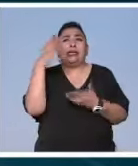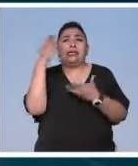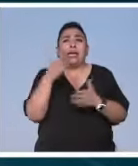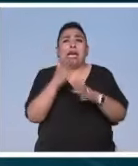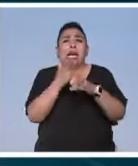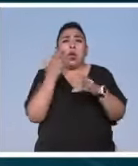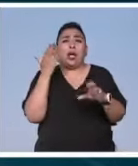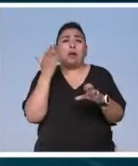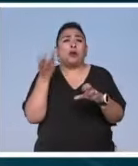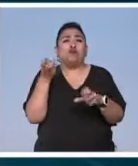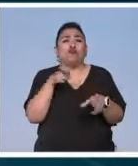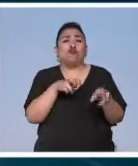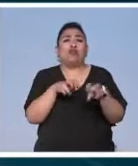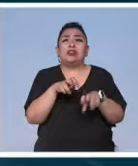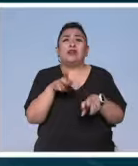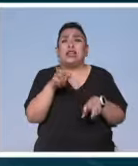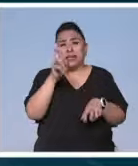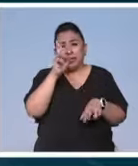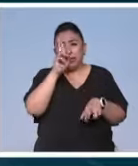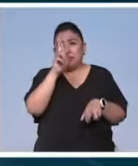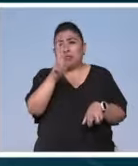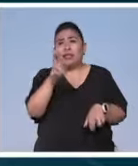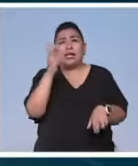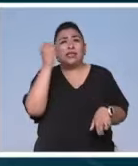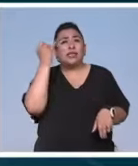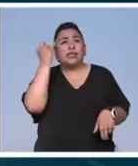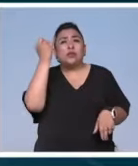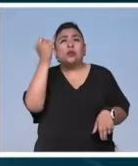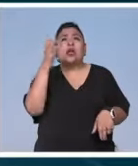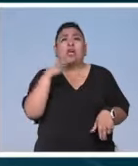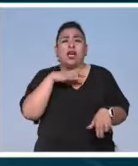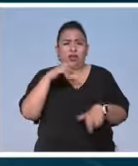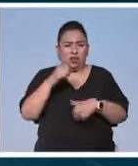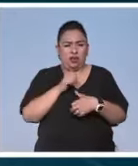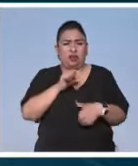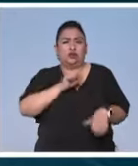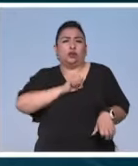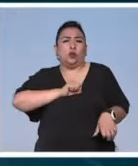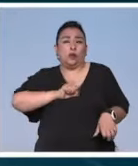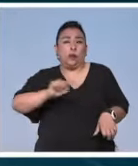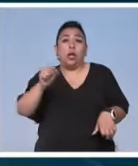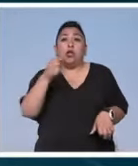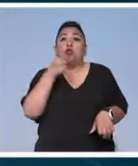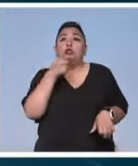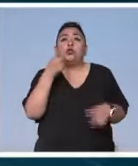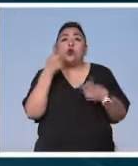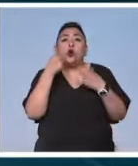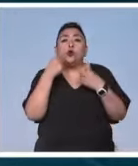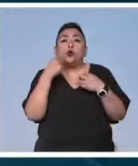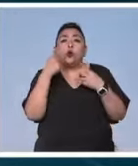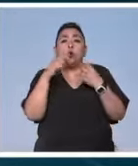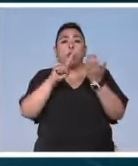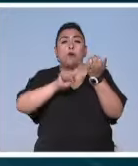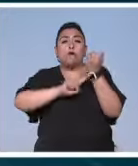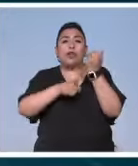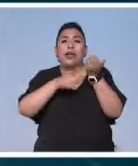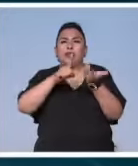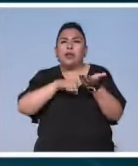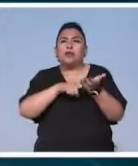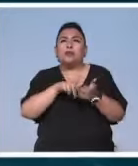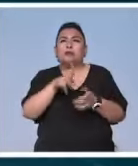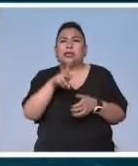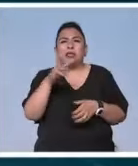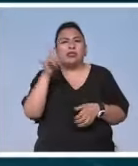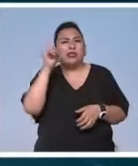camionetas no respetaste epifanía hay ejército malvado el niño lloró en su vientre parecía